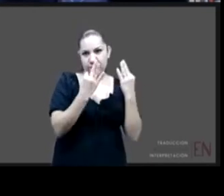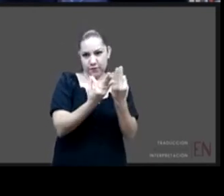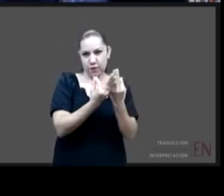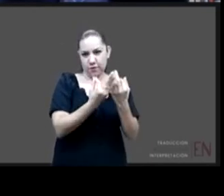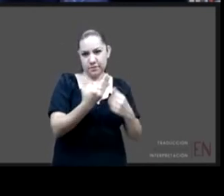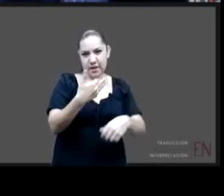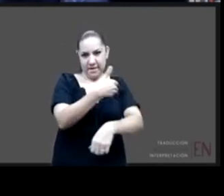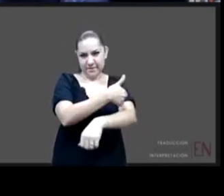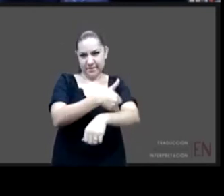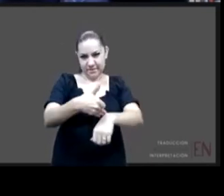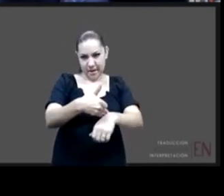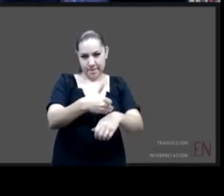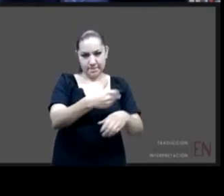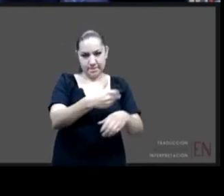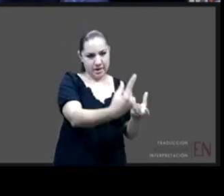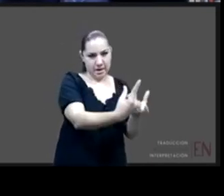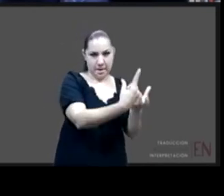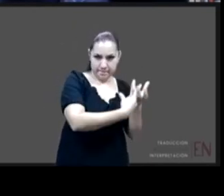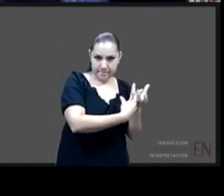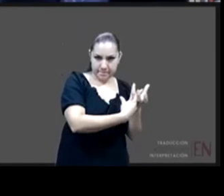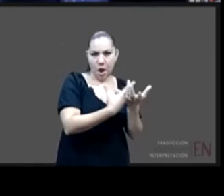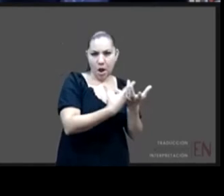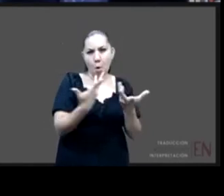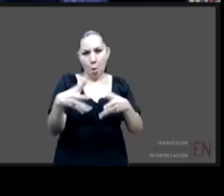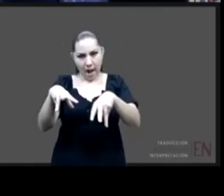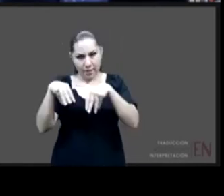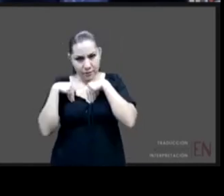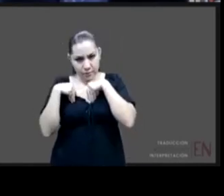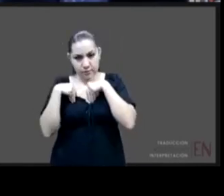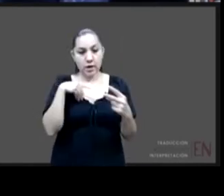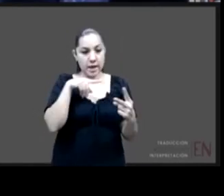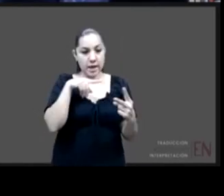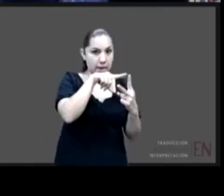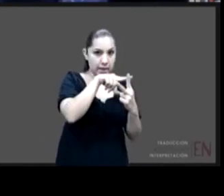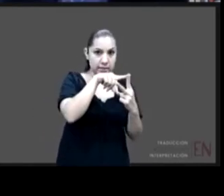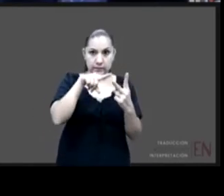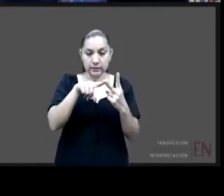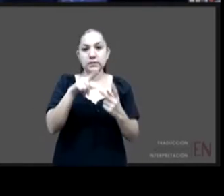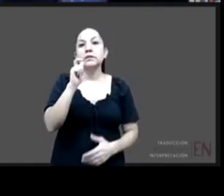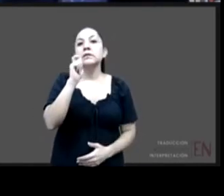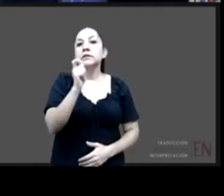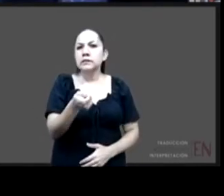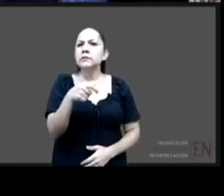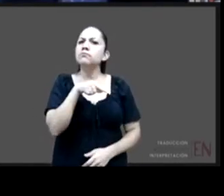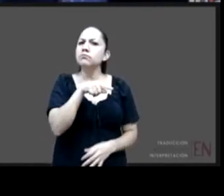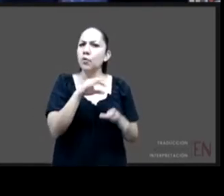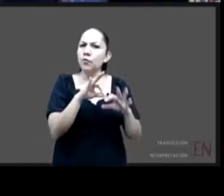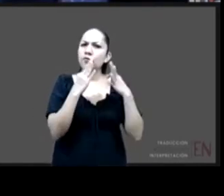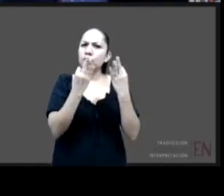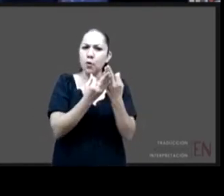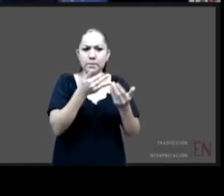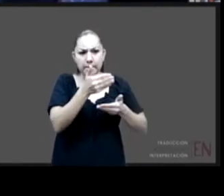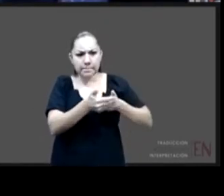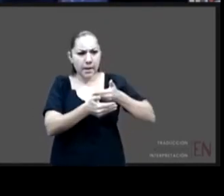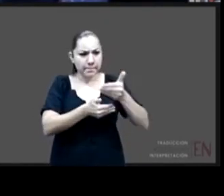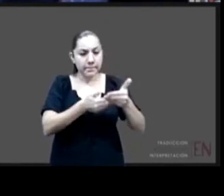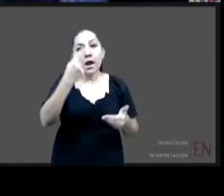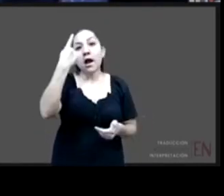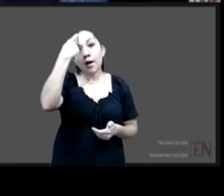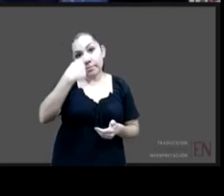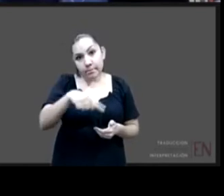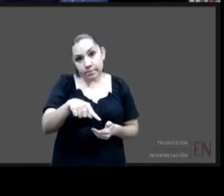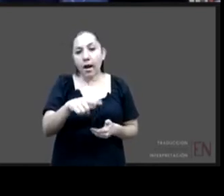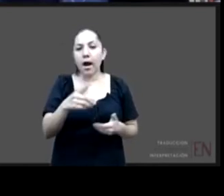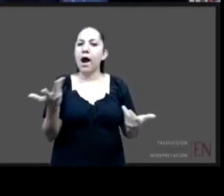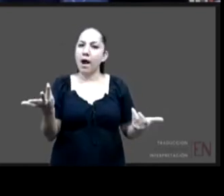adopción son medidas que están justamente encaminadas a ser efectivo a garantizar en algunos casos